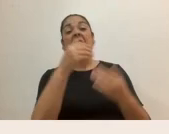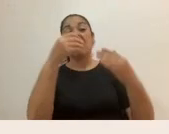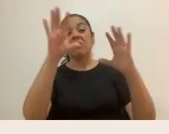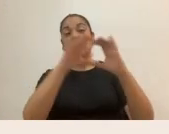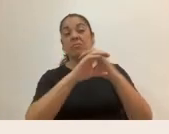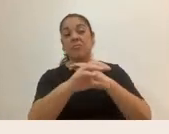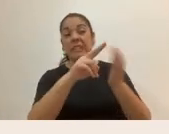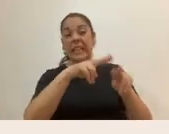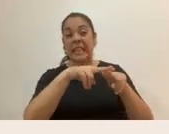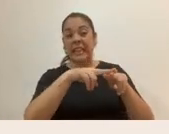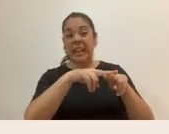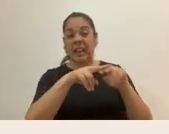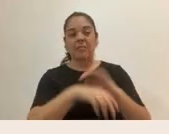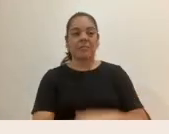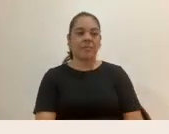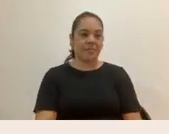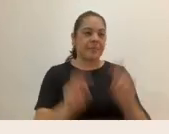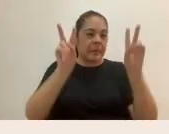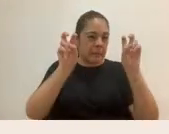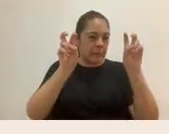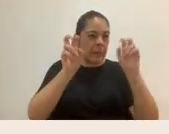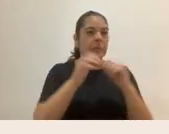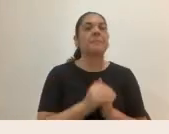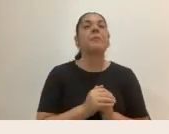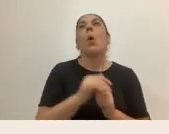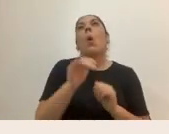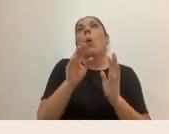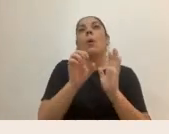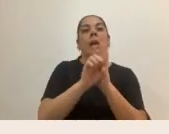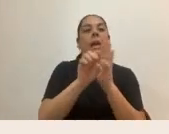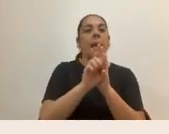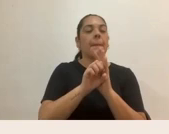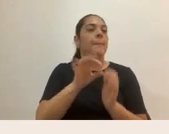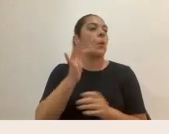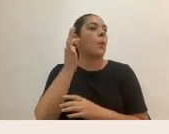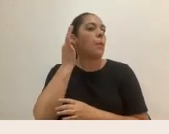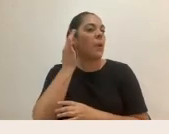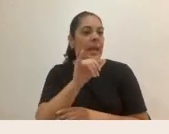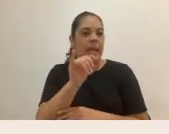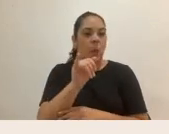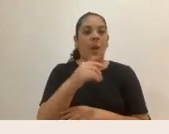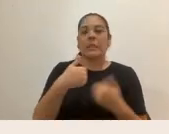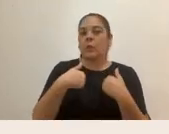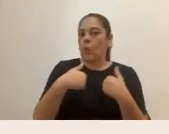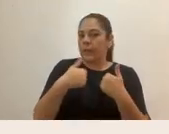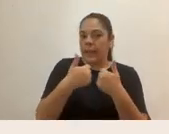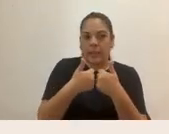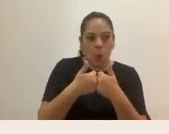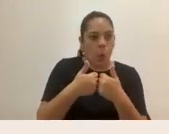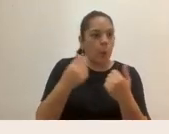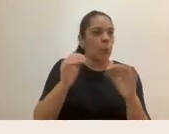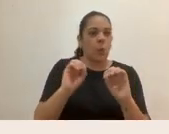O a esta mujer que igual, que no tiene pareja, entonces es la solterón. O entonces empiezan a